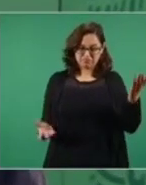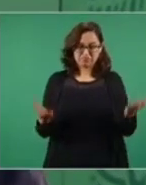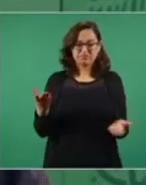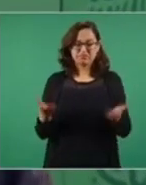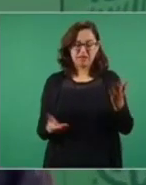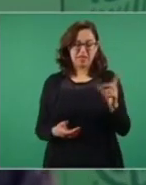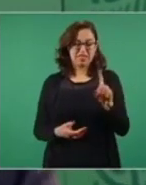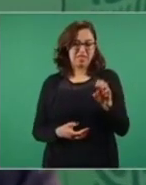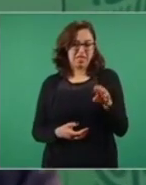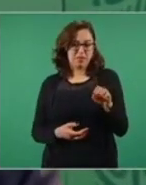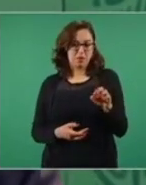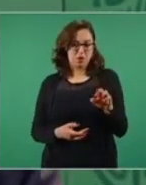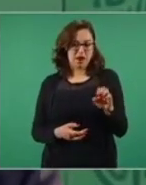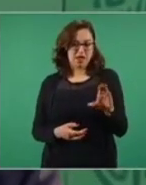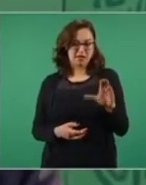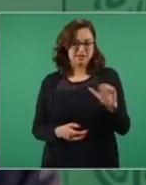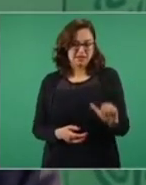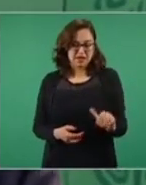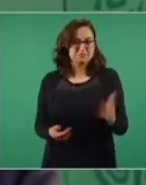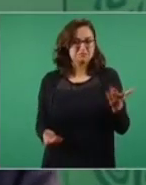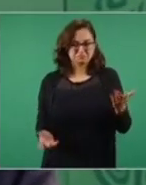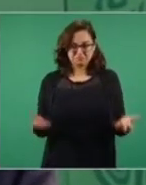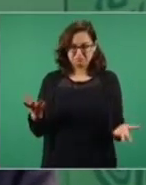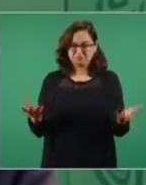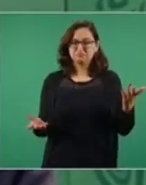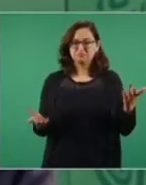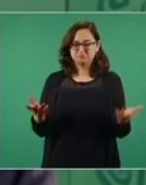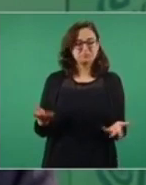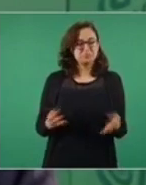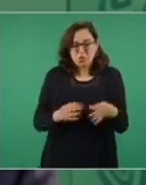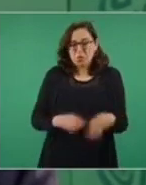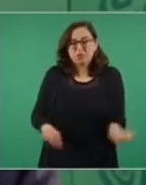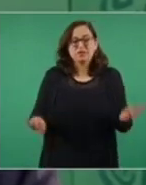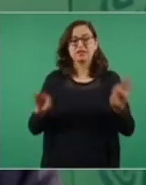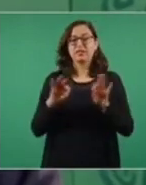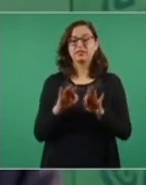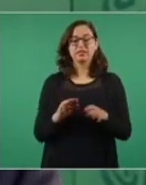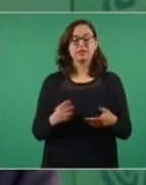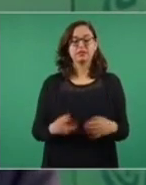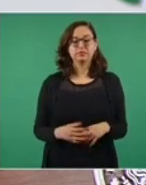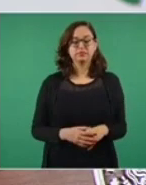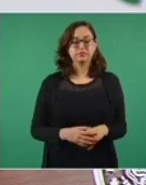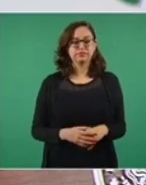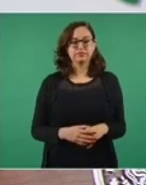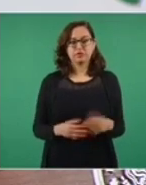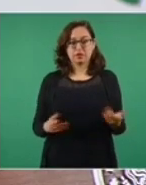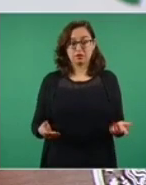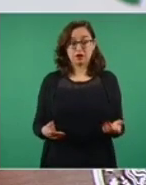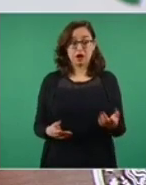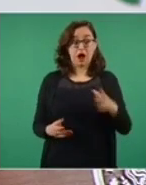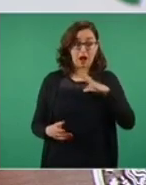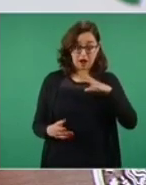Cuando hay democracia nadie aspira a sentirse absoluto,